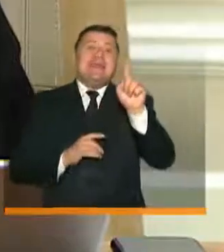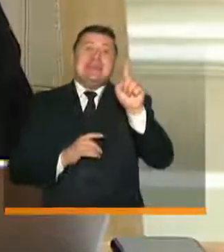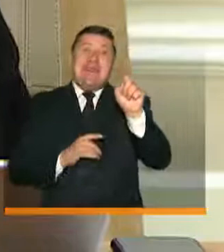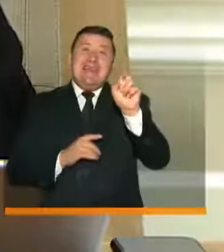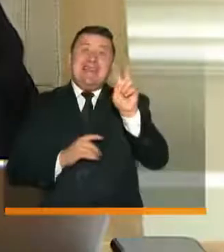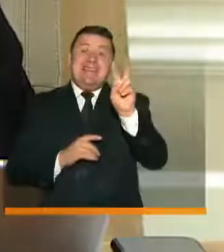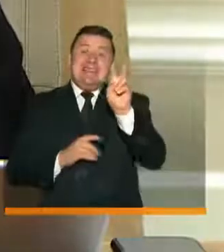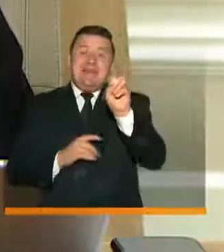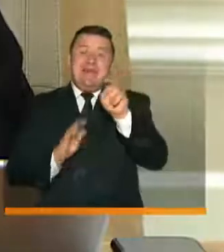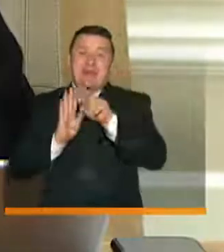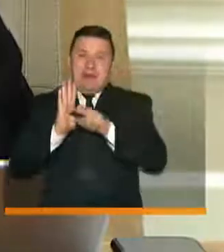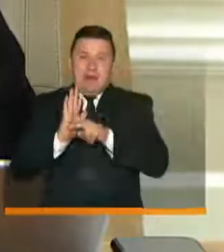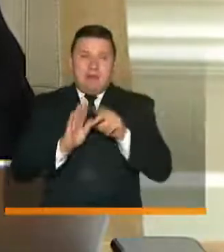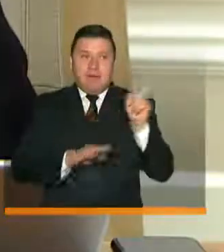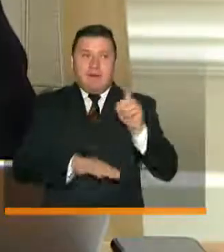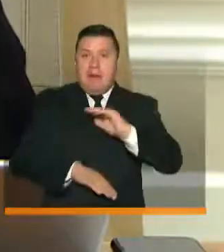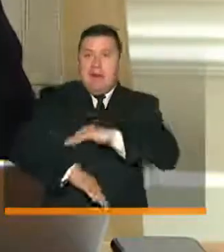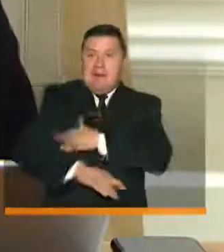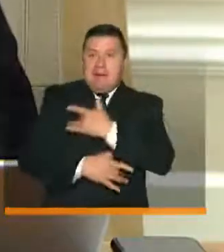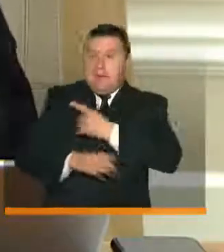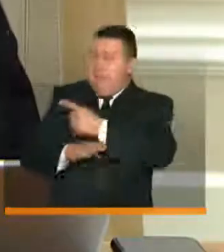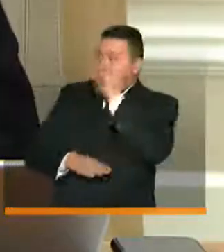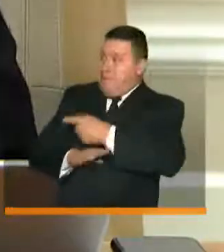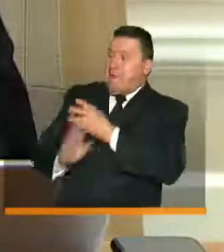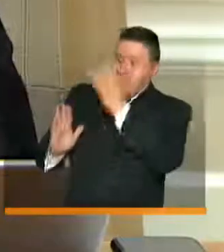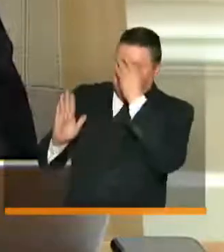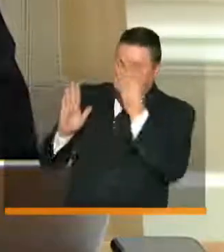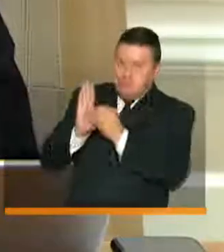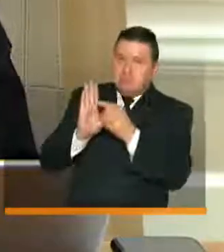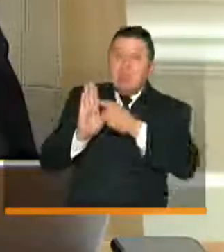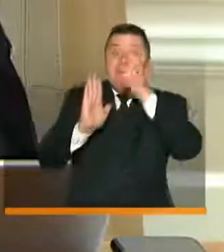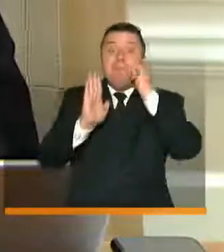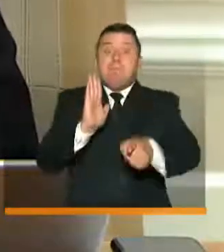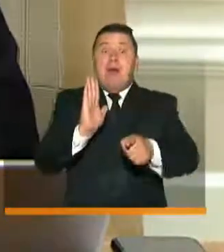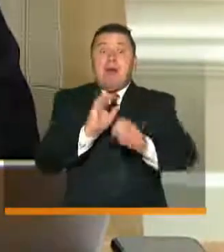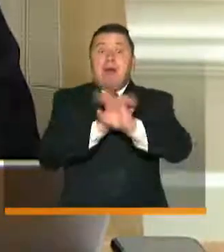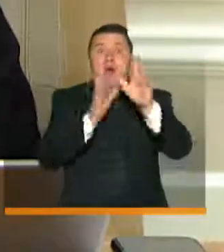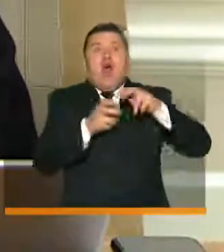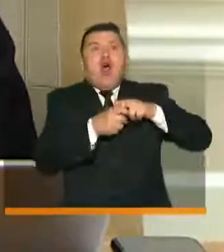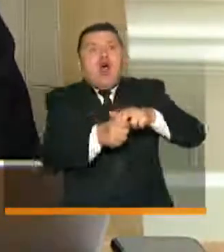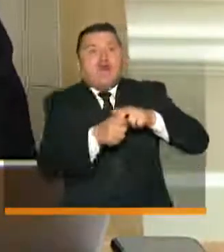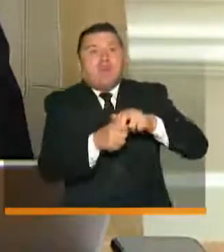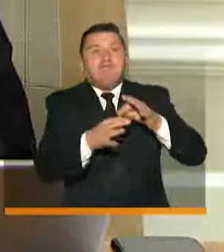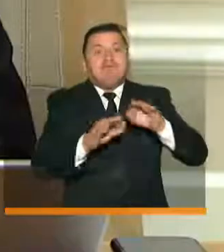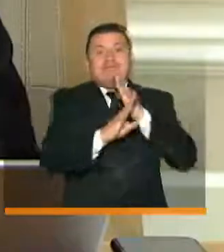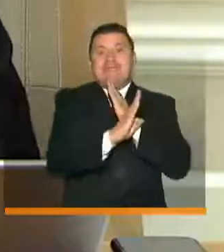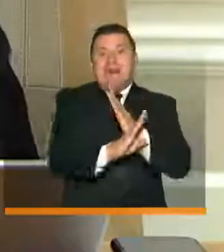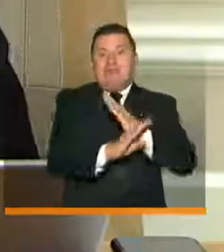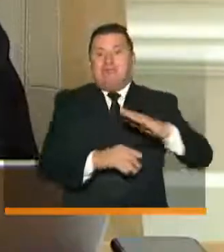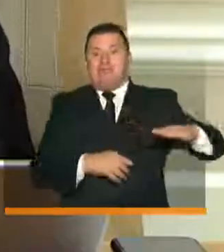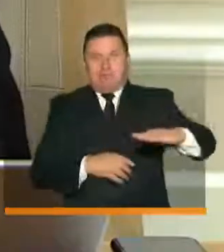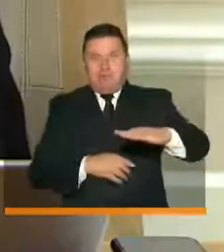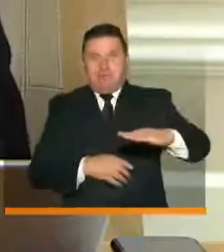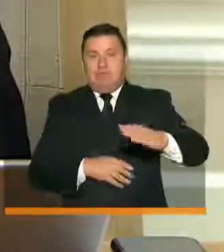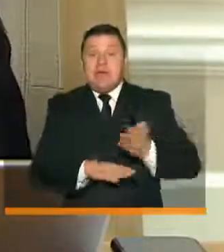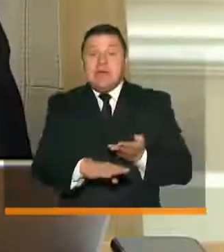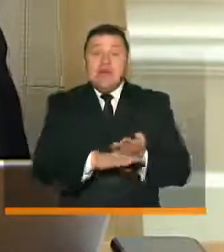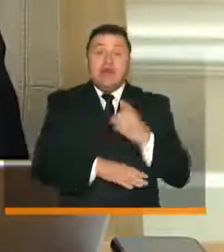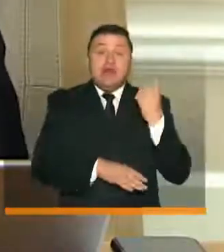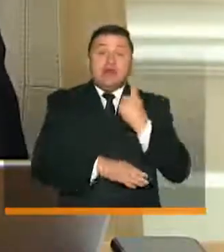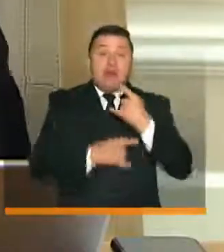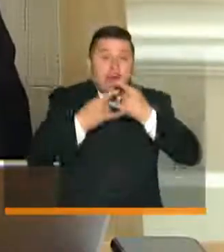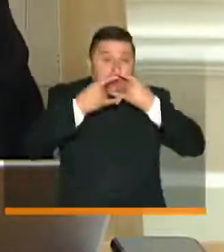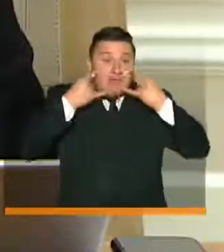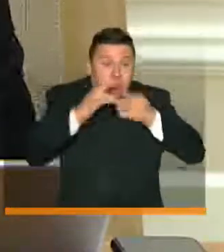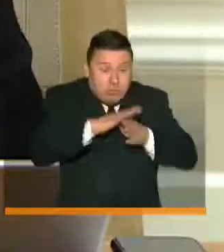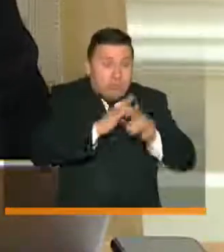24 de abril que adoptó el señor ministro de Salud y donde impone unas condiciones clarísimas de seguridad. Por un lado, exigen no sólo el uso del